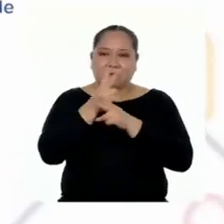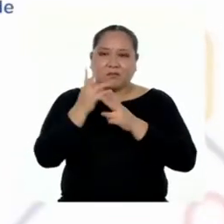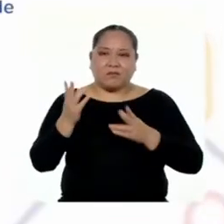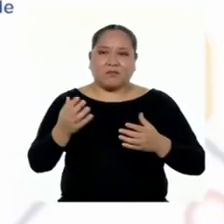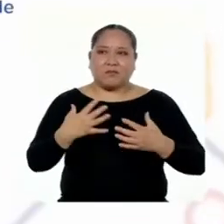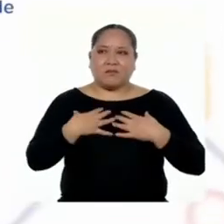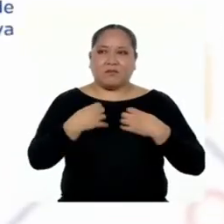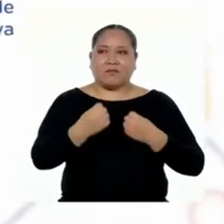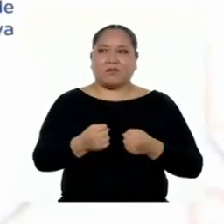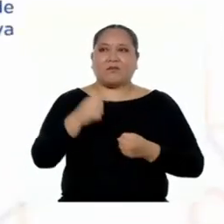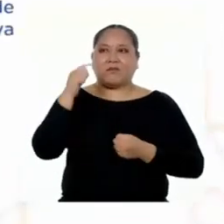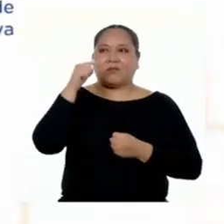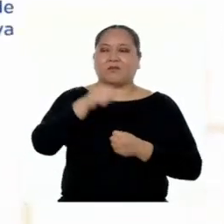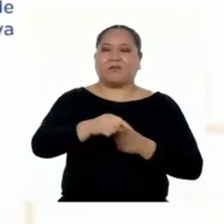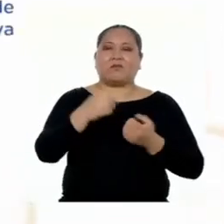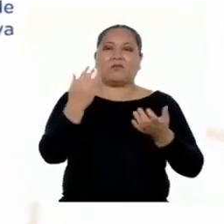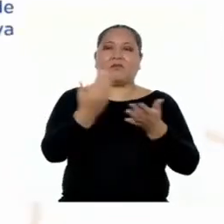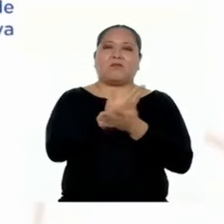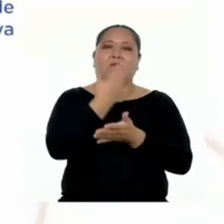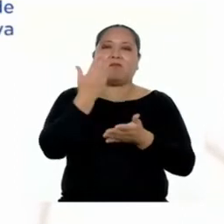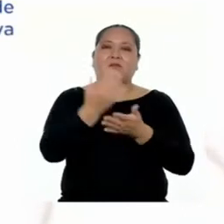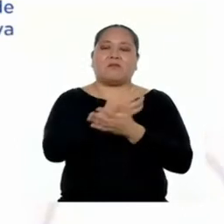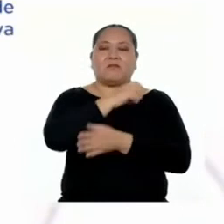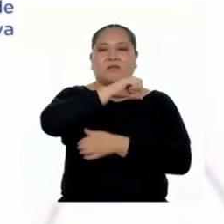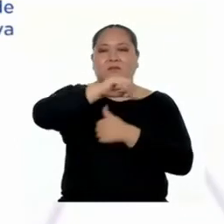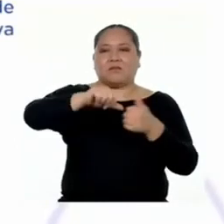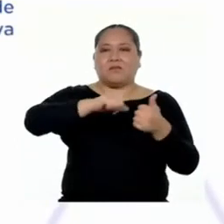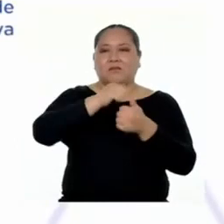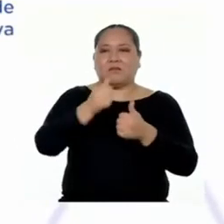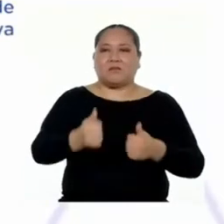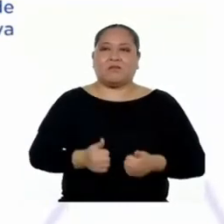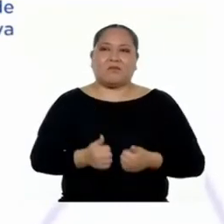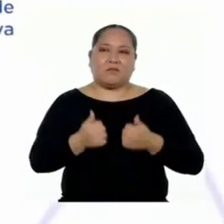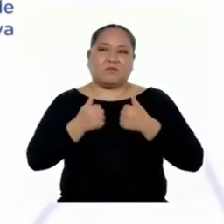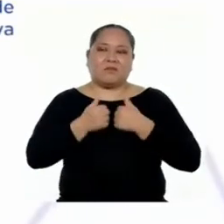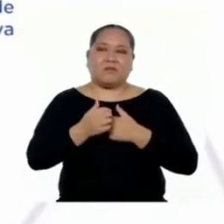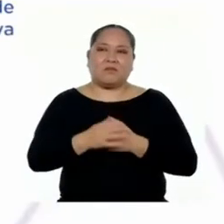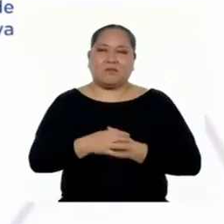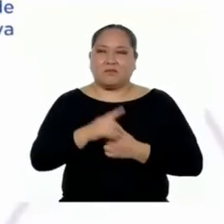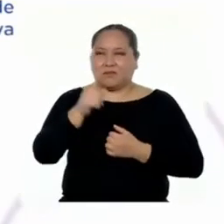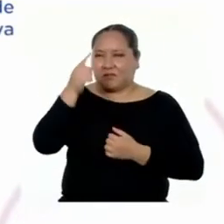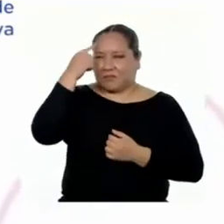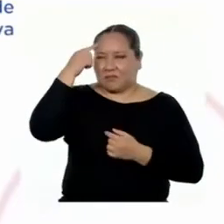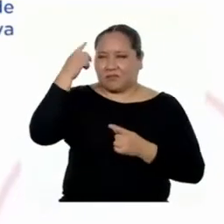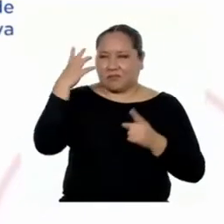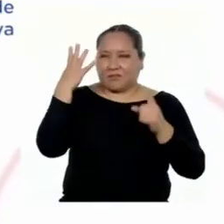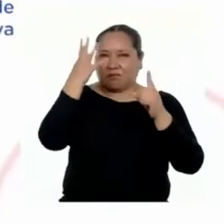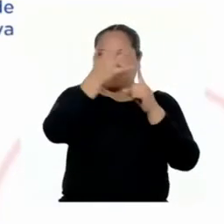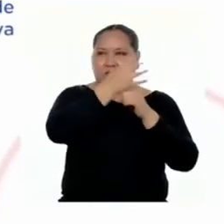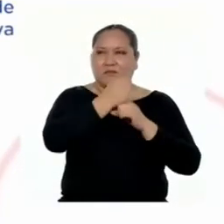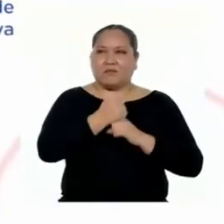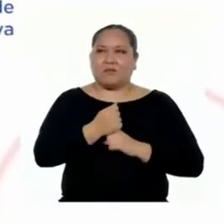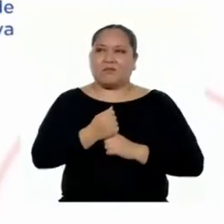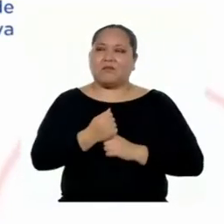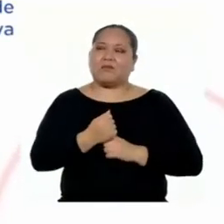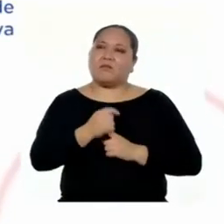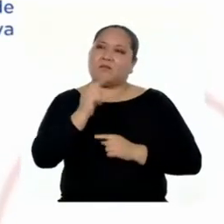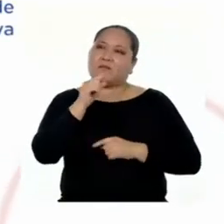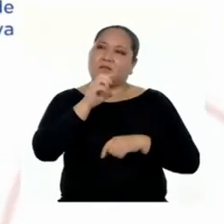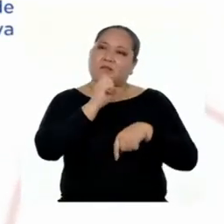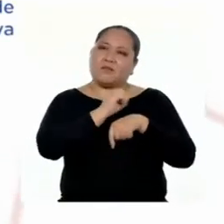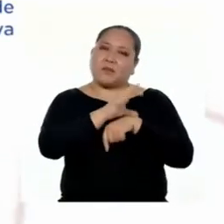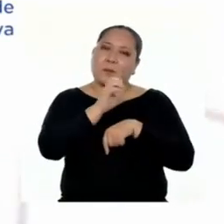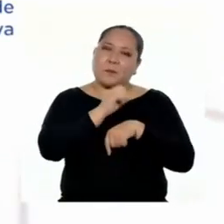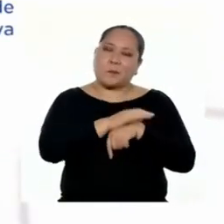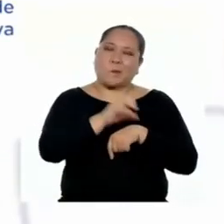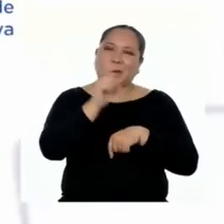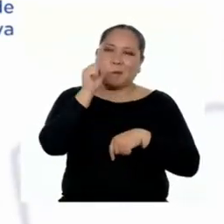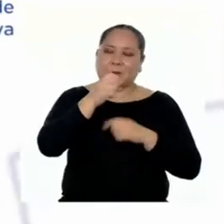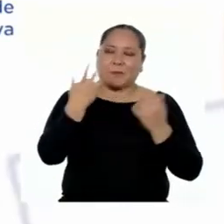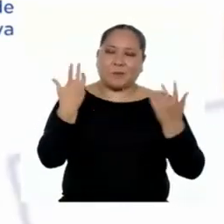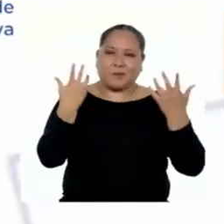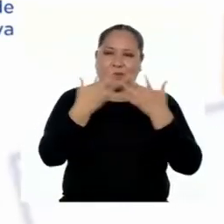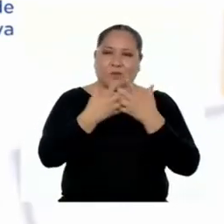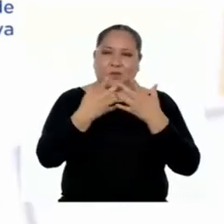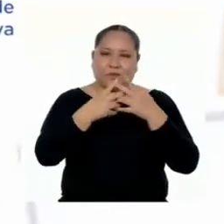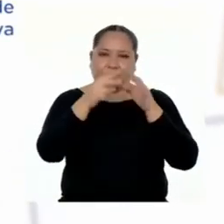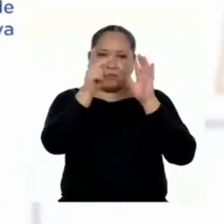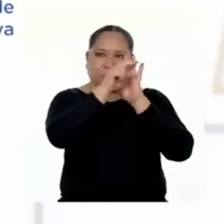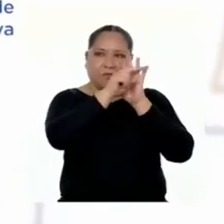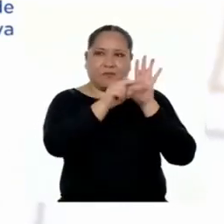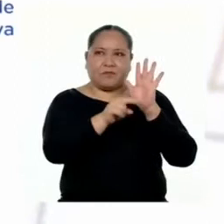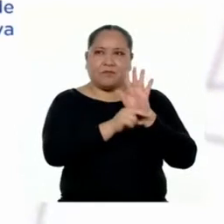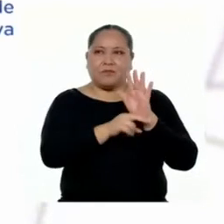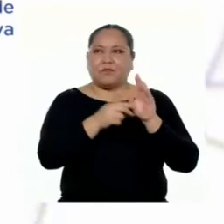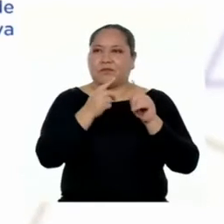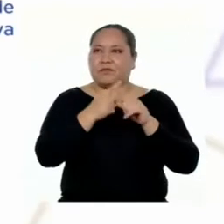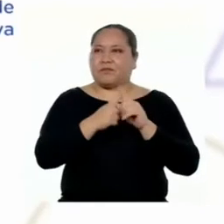en el marco de la nueva convivencia. ¿Y crees que lo lograste? Las recomendaciones sí están relacionadas con las